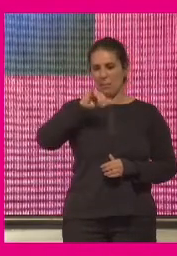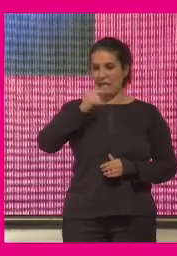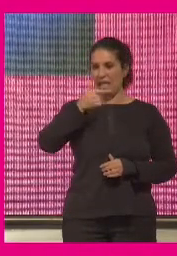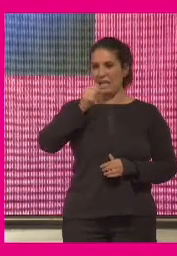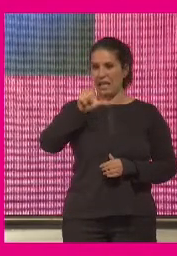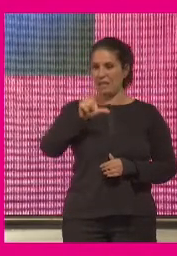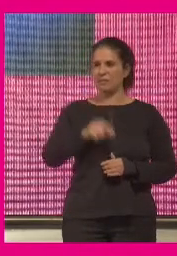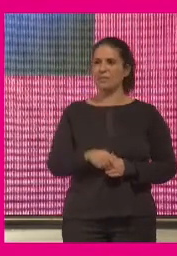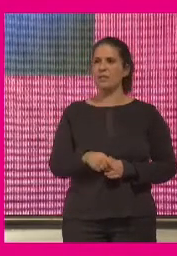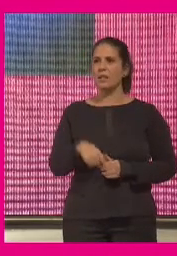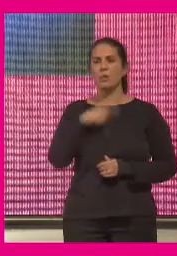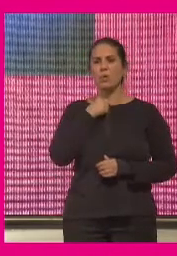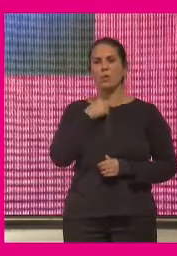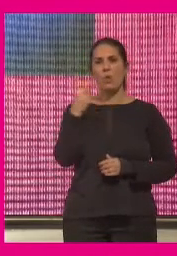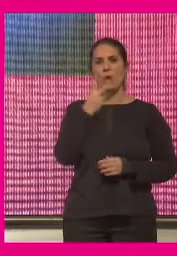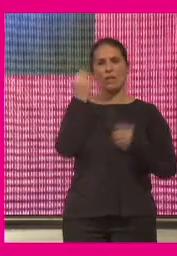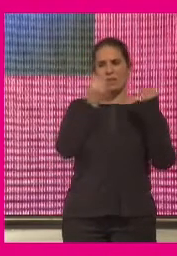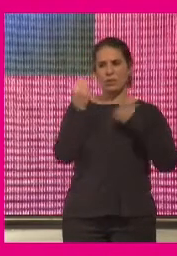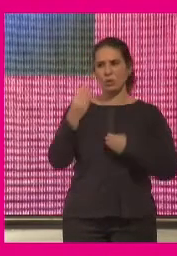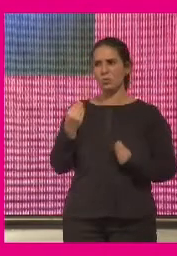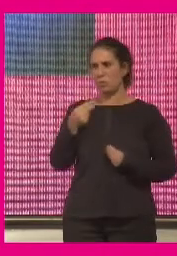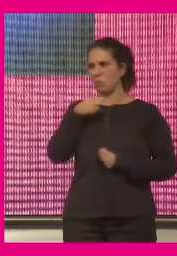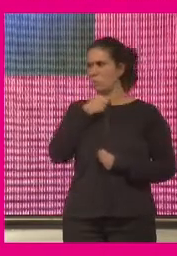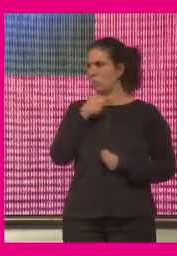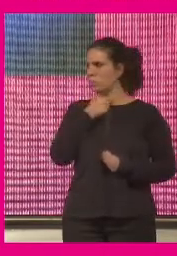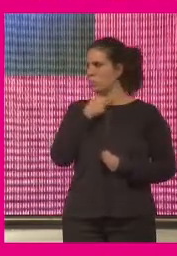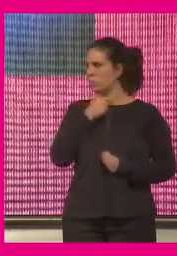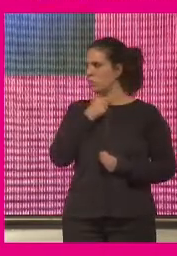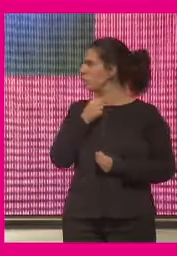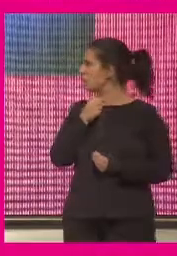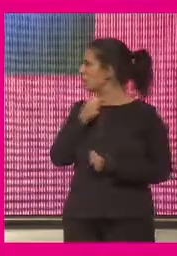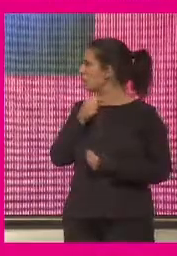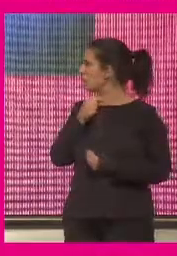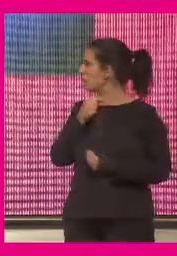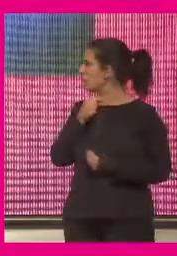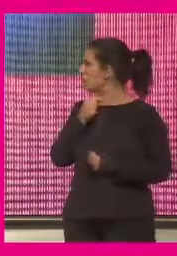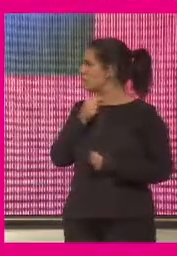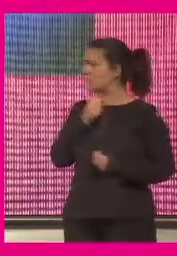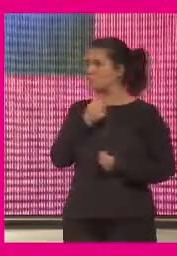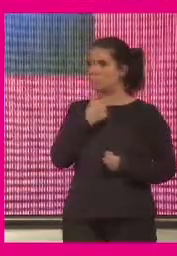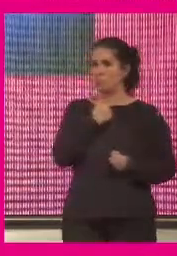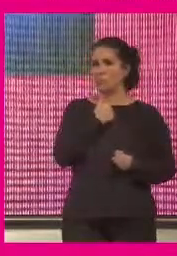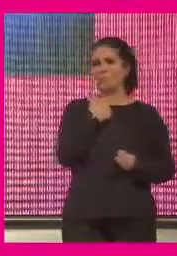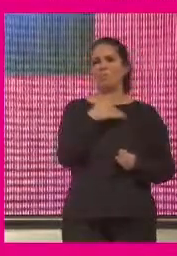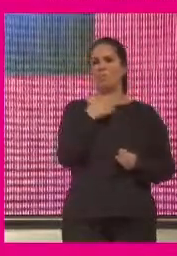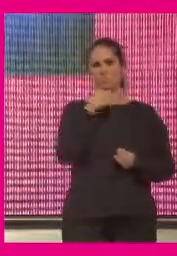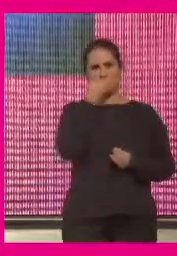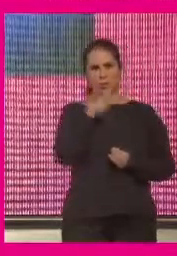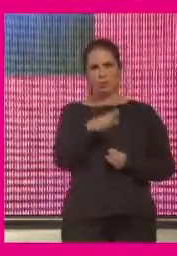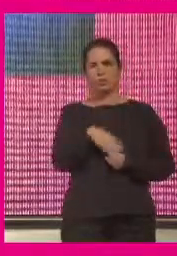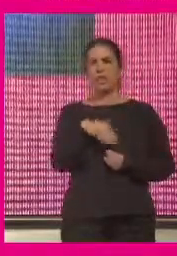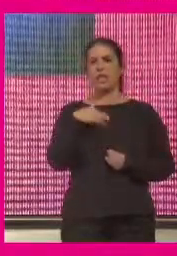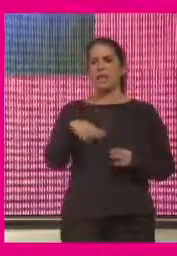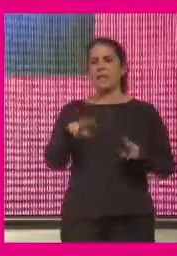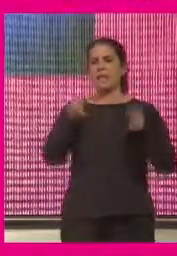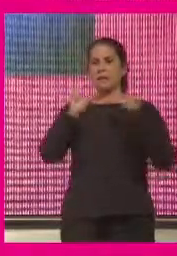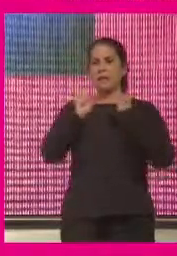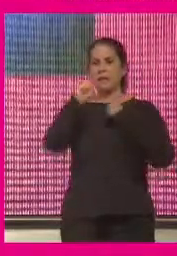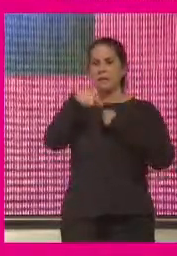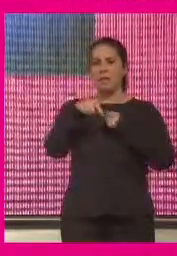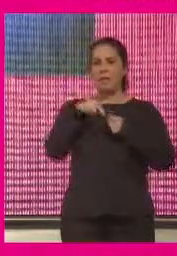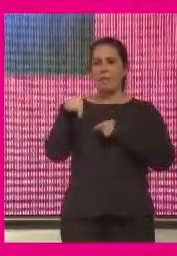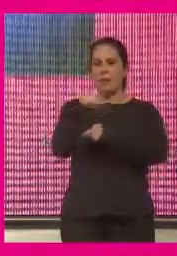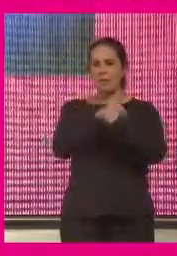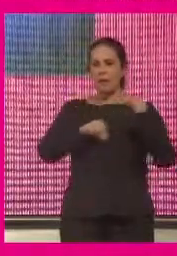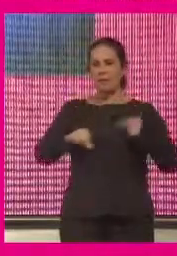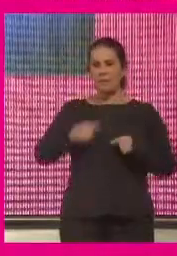me han gustado mucho las dos reflexiones la verdad me parecen brillantes y yo como tema de debate un